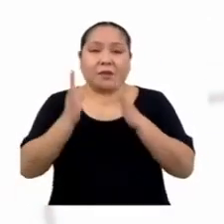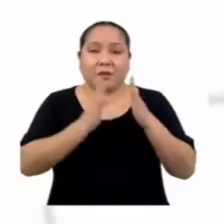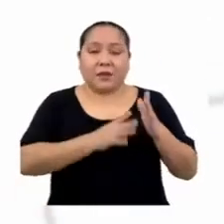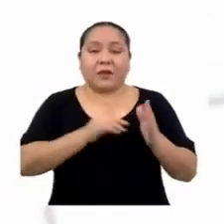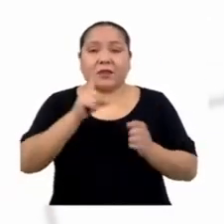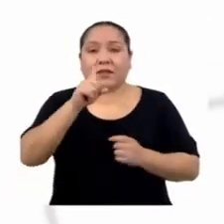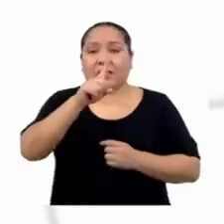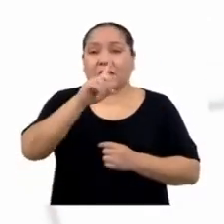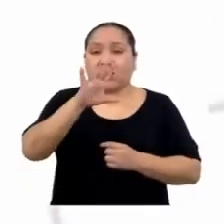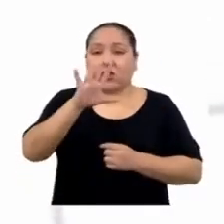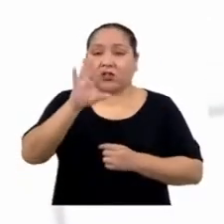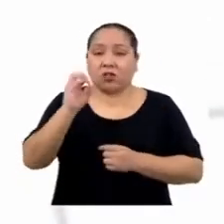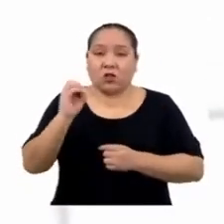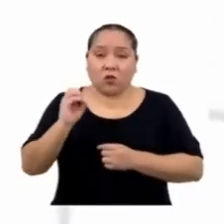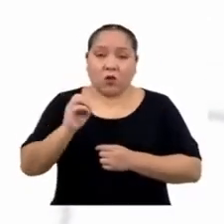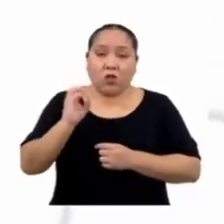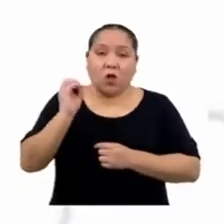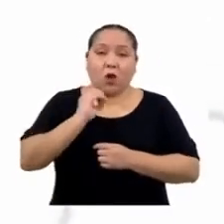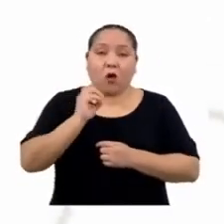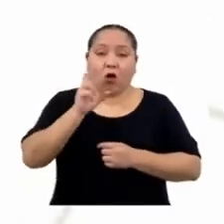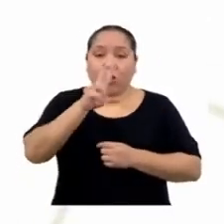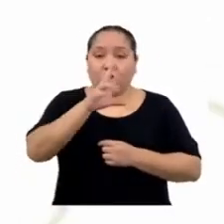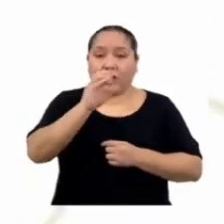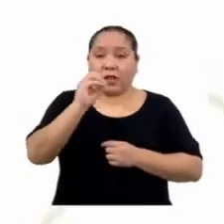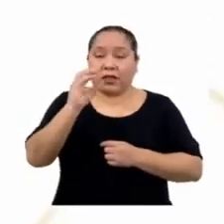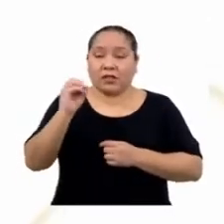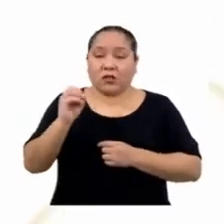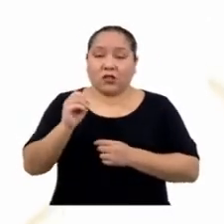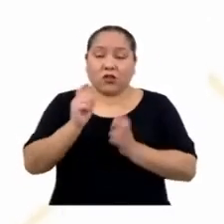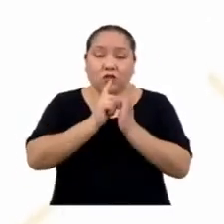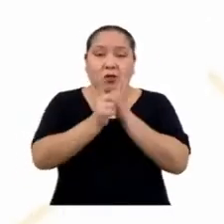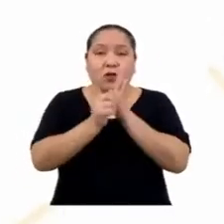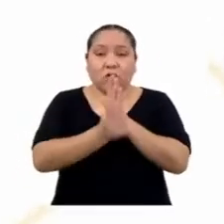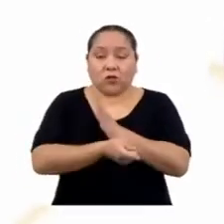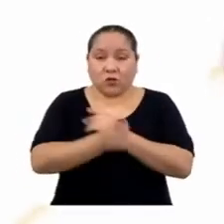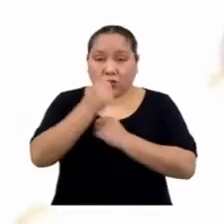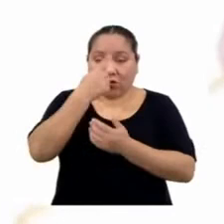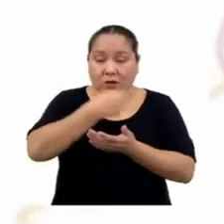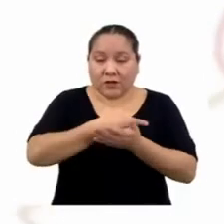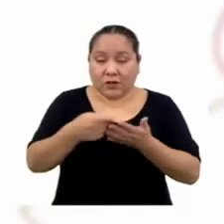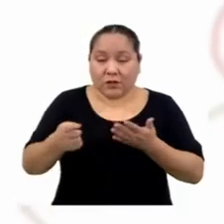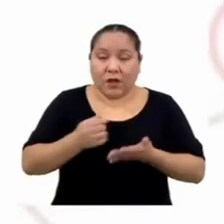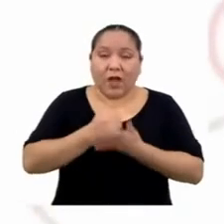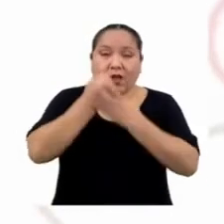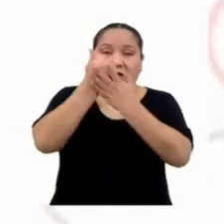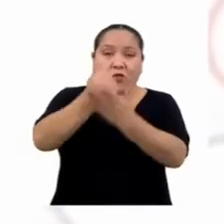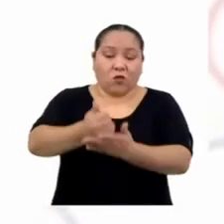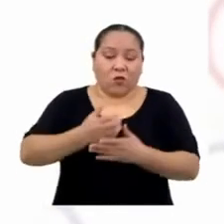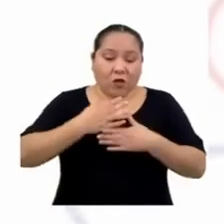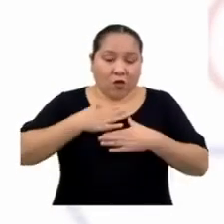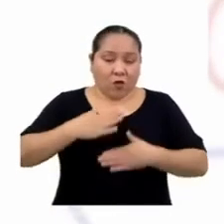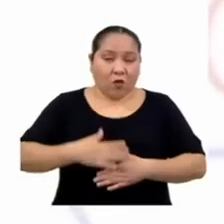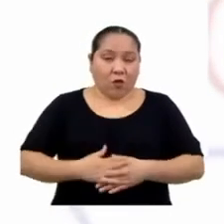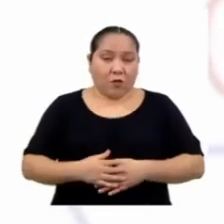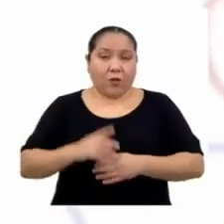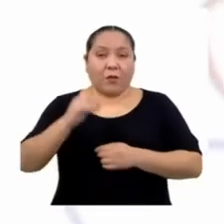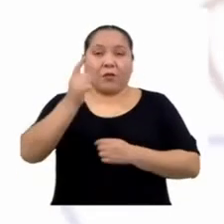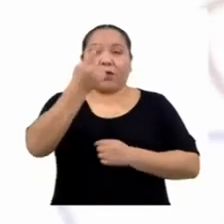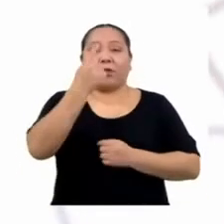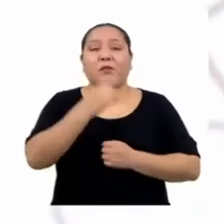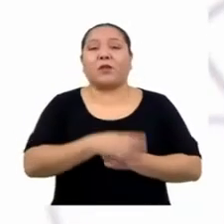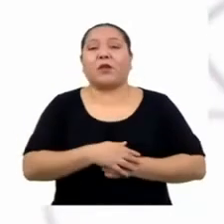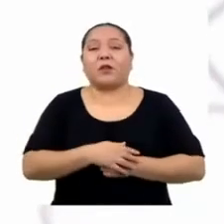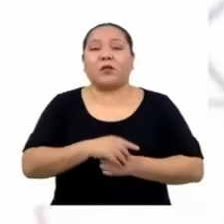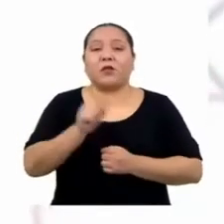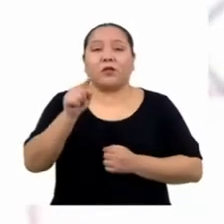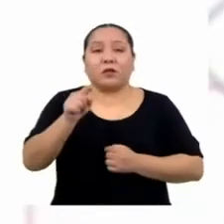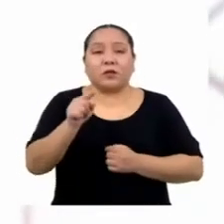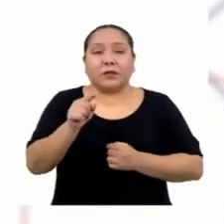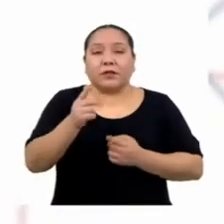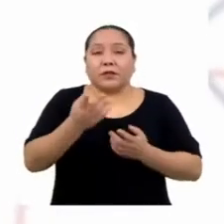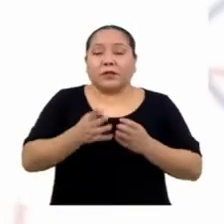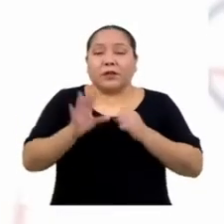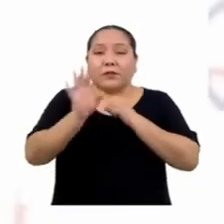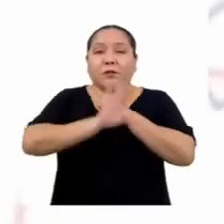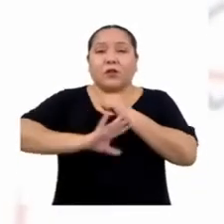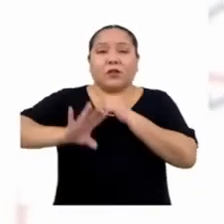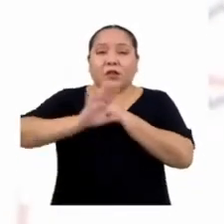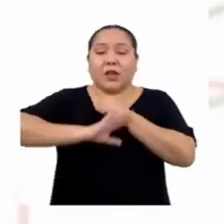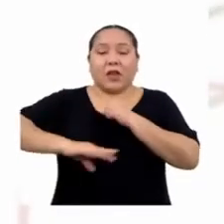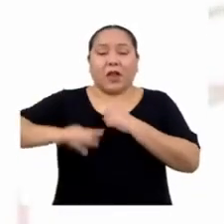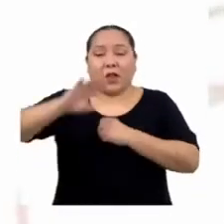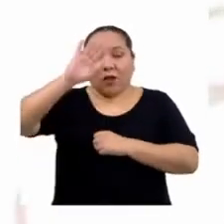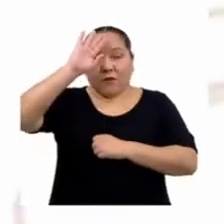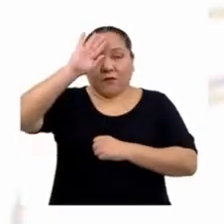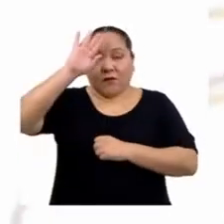150 a 300 minutos a la semana beneficia a nuestro cuerpo así. En primer lugar, previene enfermedades cardíacas,